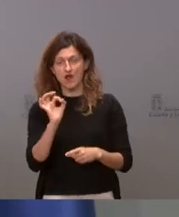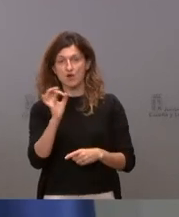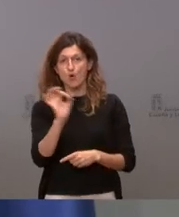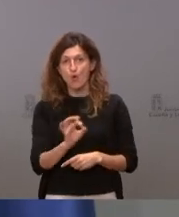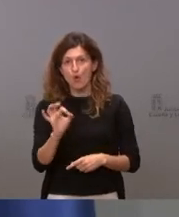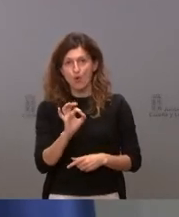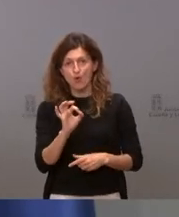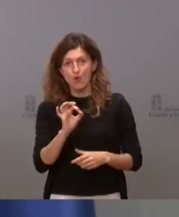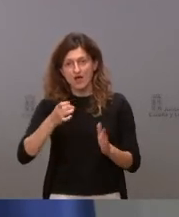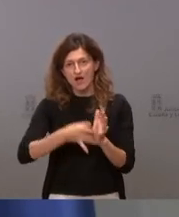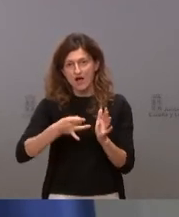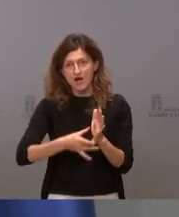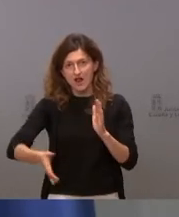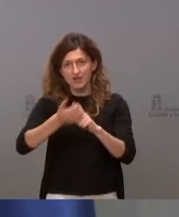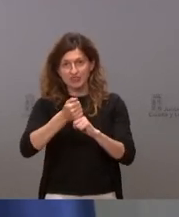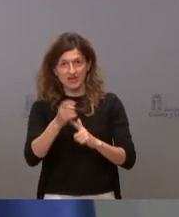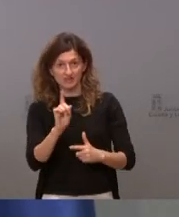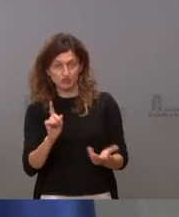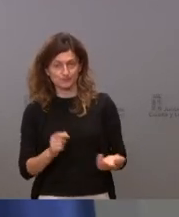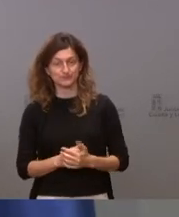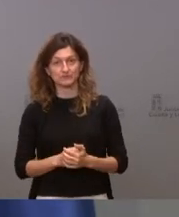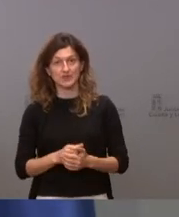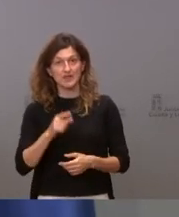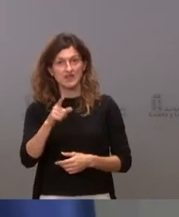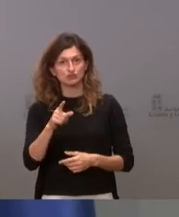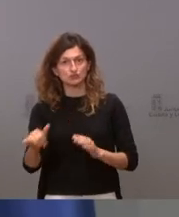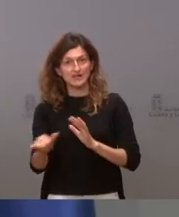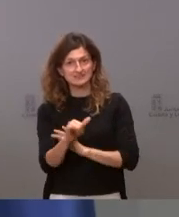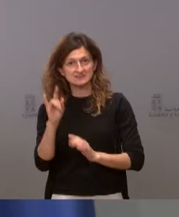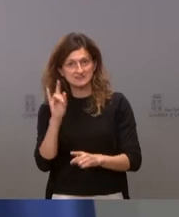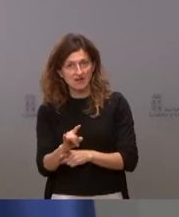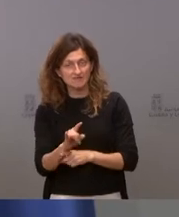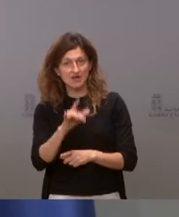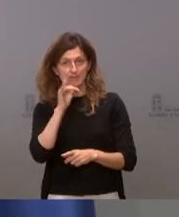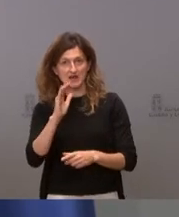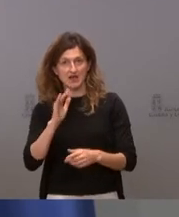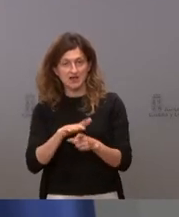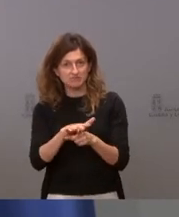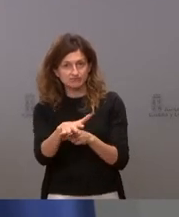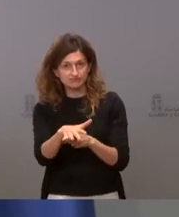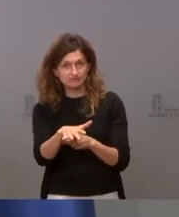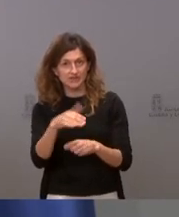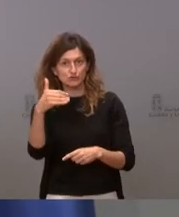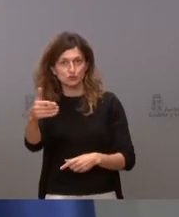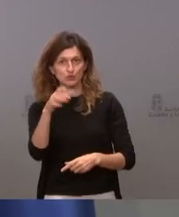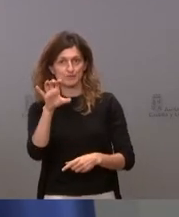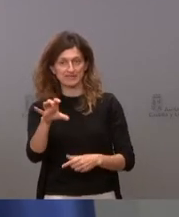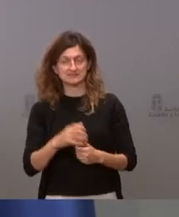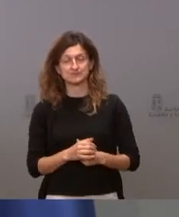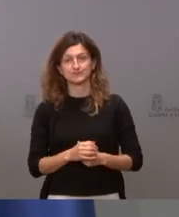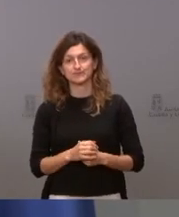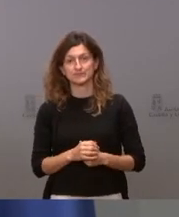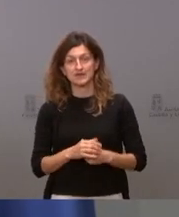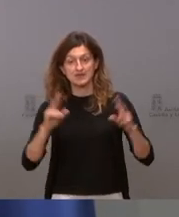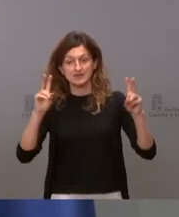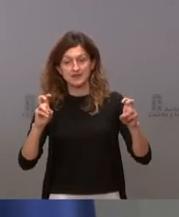la excelencia. Es una gran estafa que va a condicionar el futuro de este país. Sobre el asunto de las peñas,